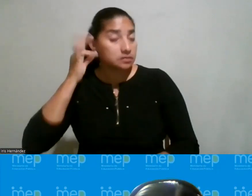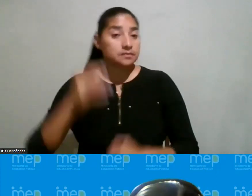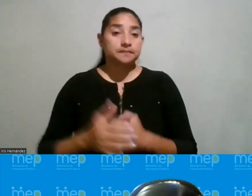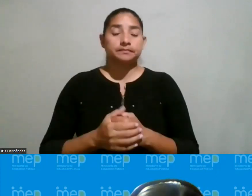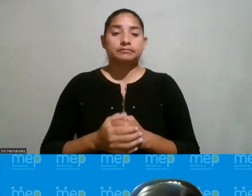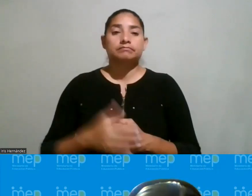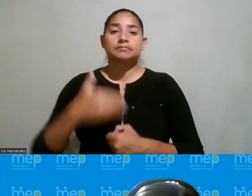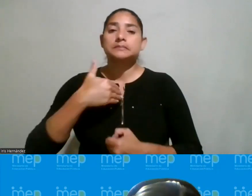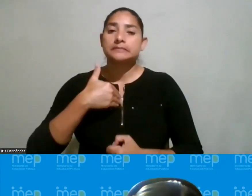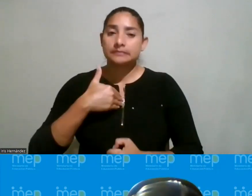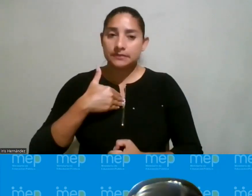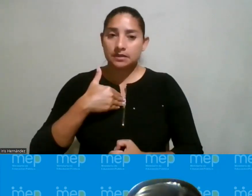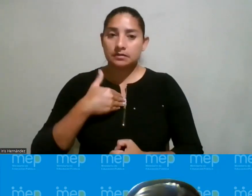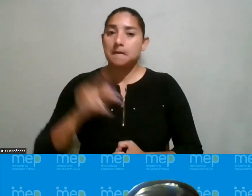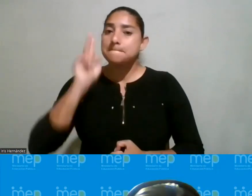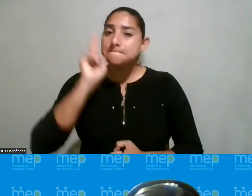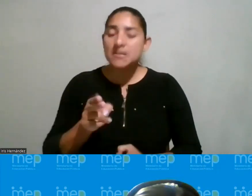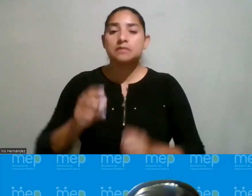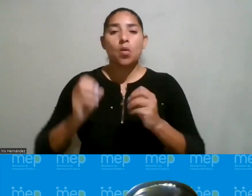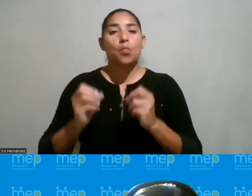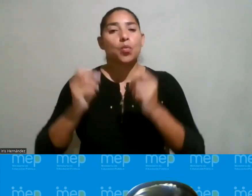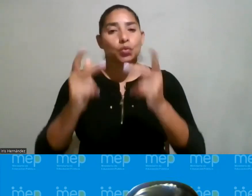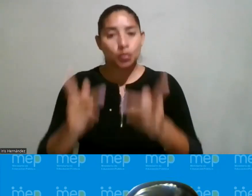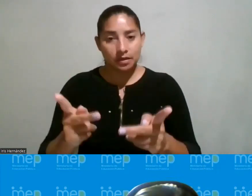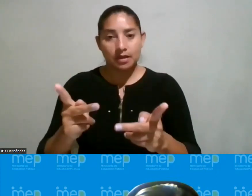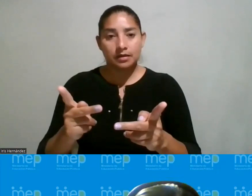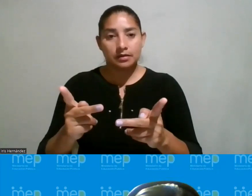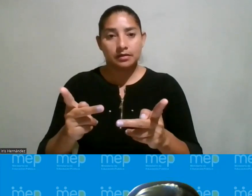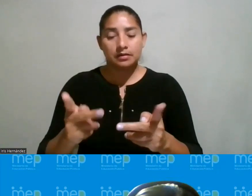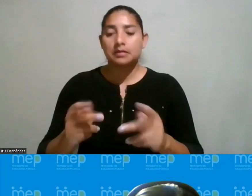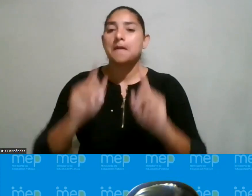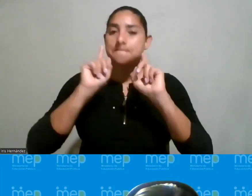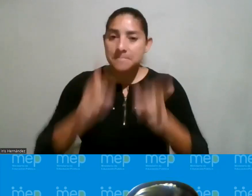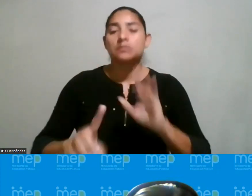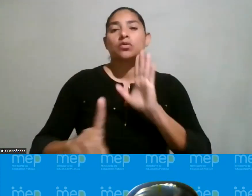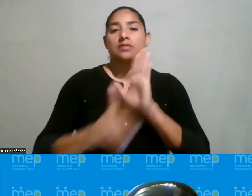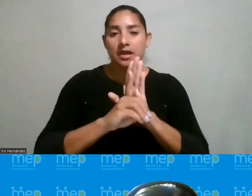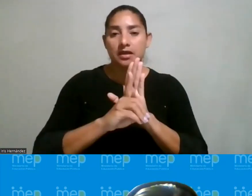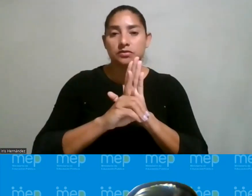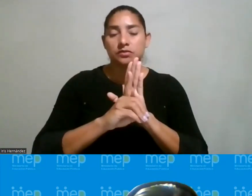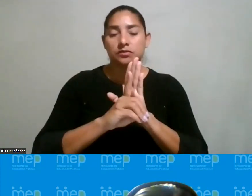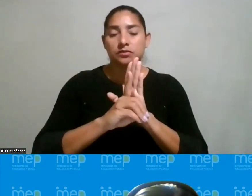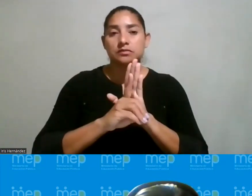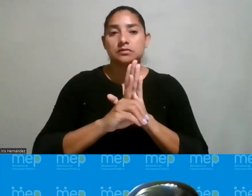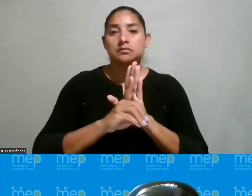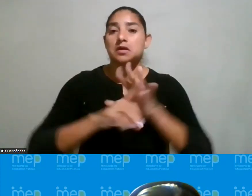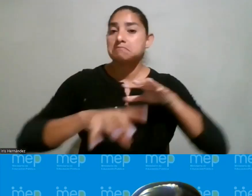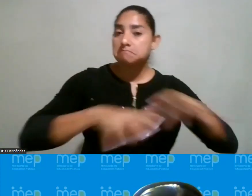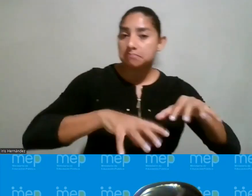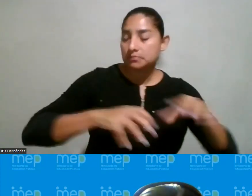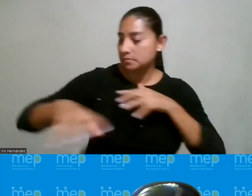tengan las mismas oportunidades y los mismos derechos que los puedan ejercer